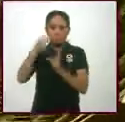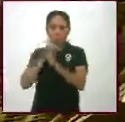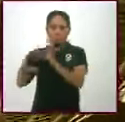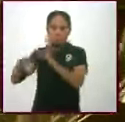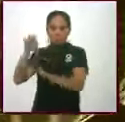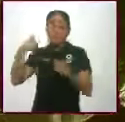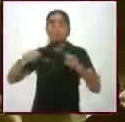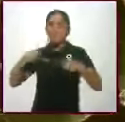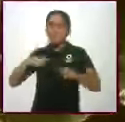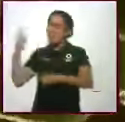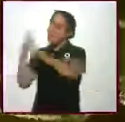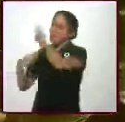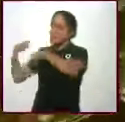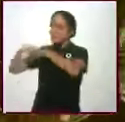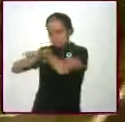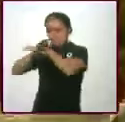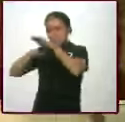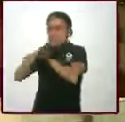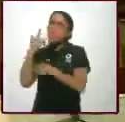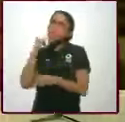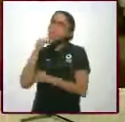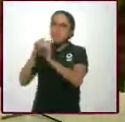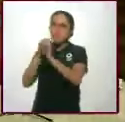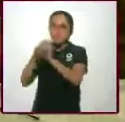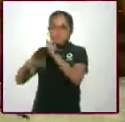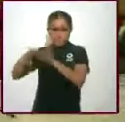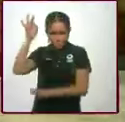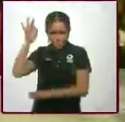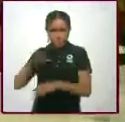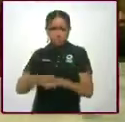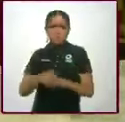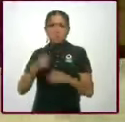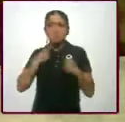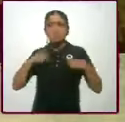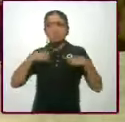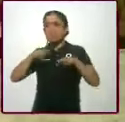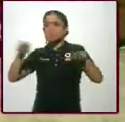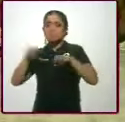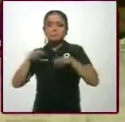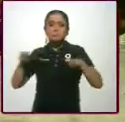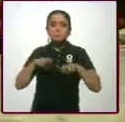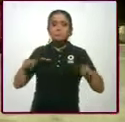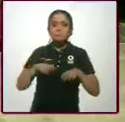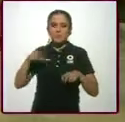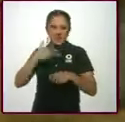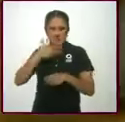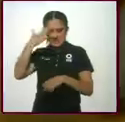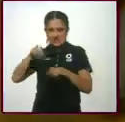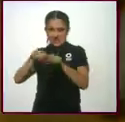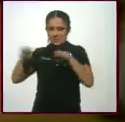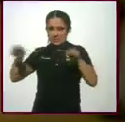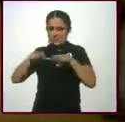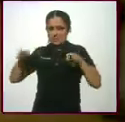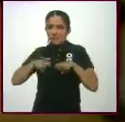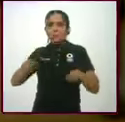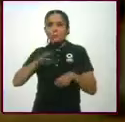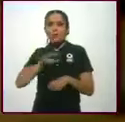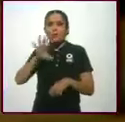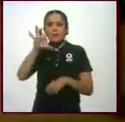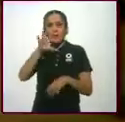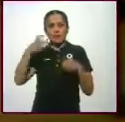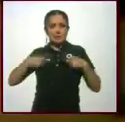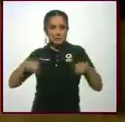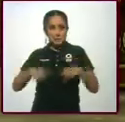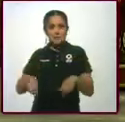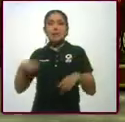a ver los sorteos. Y viene la gente a ver los sorteos. Aquí está la sala. Sí, sí, sí. Son para 500 personas y viene la gente